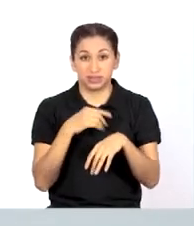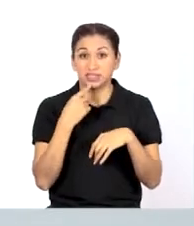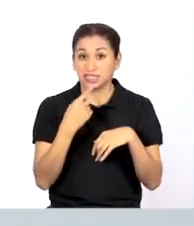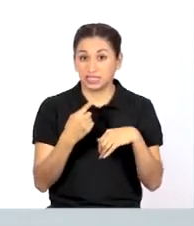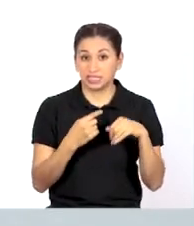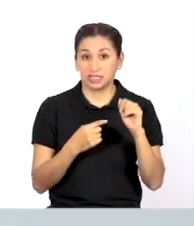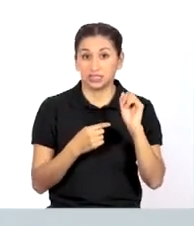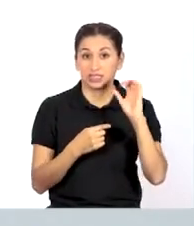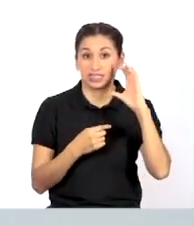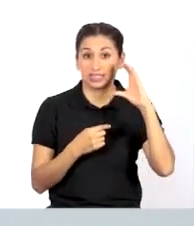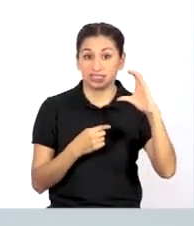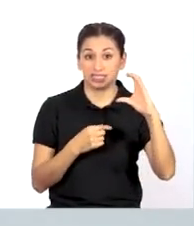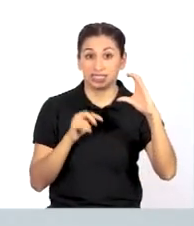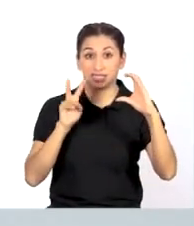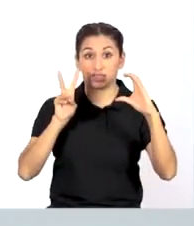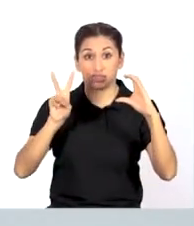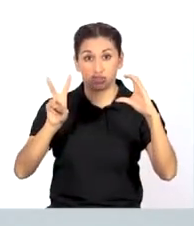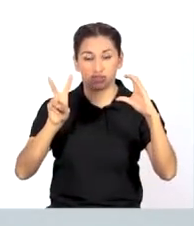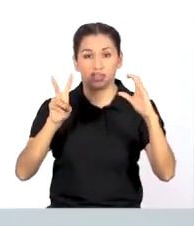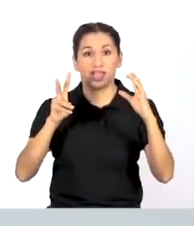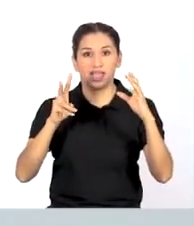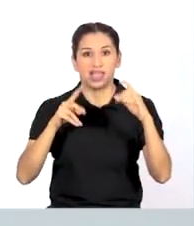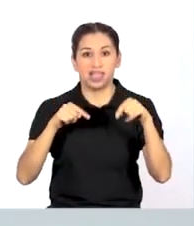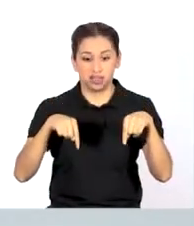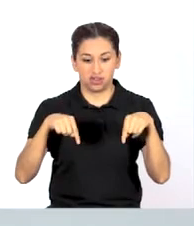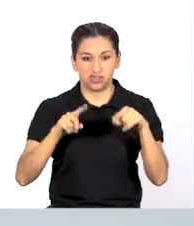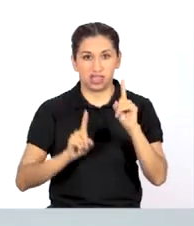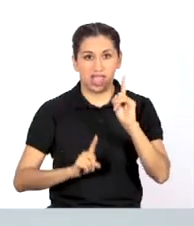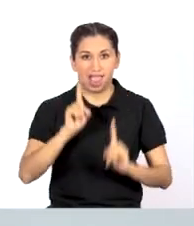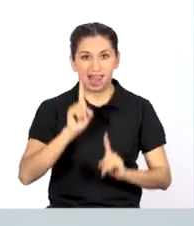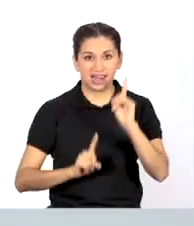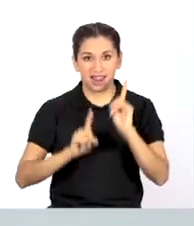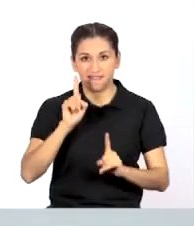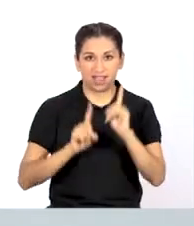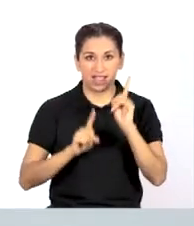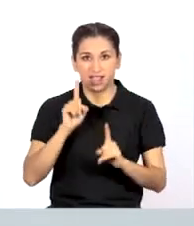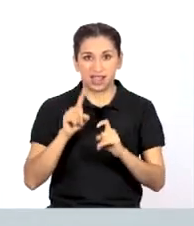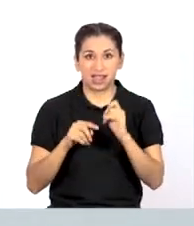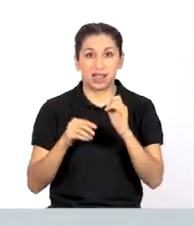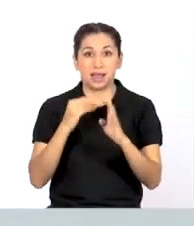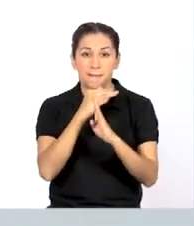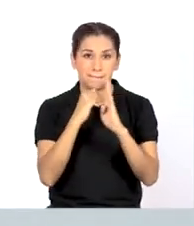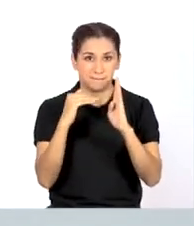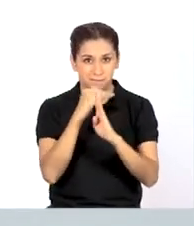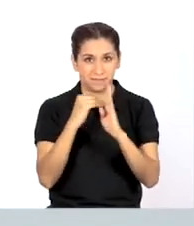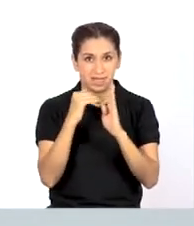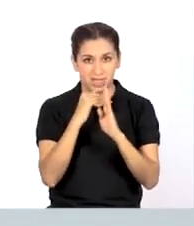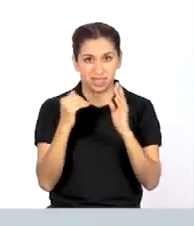Si digo C2, llevamos las rodillas hacia arriba con velocidad intermedia.